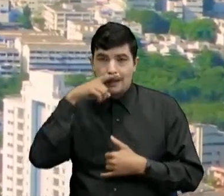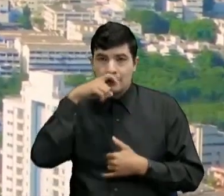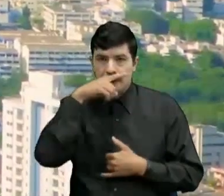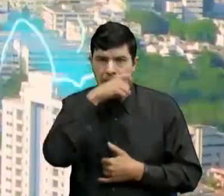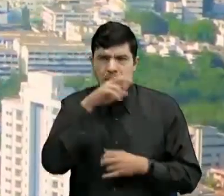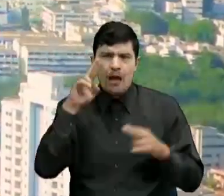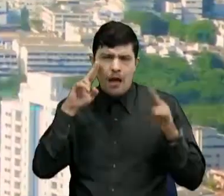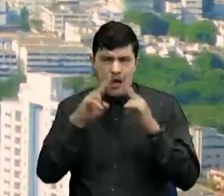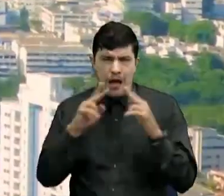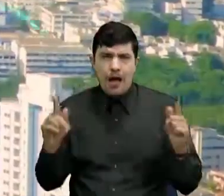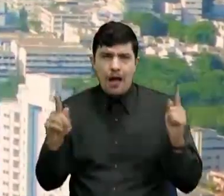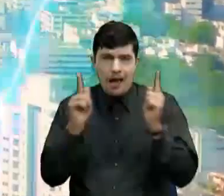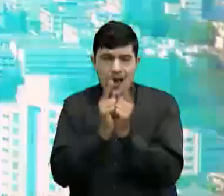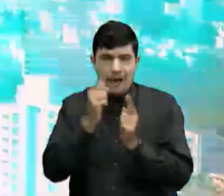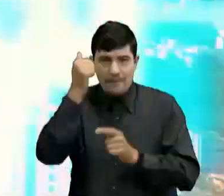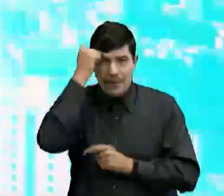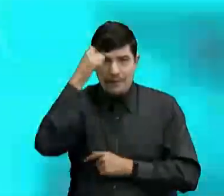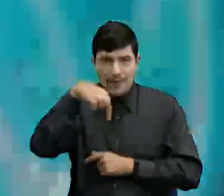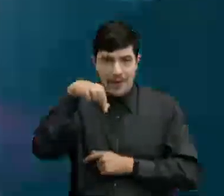encontraré Con el profesor Po